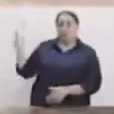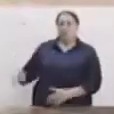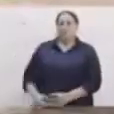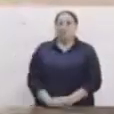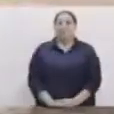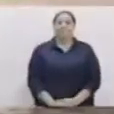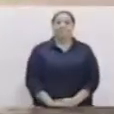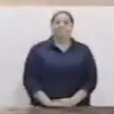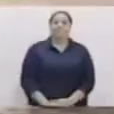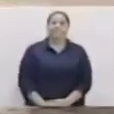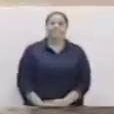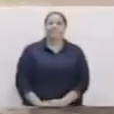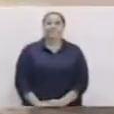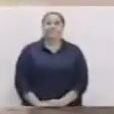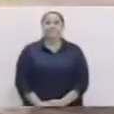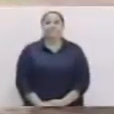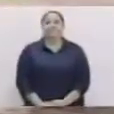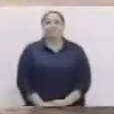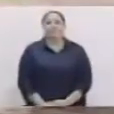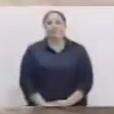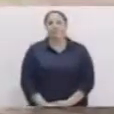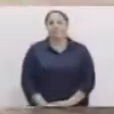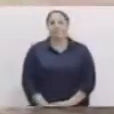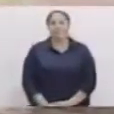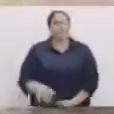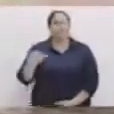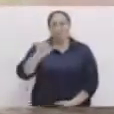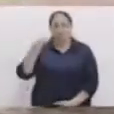O acá. O acá.